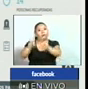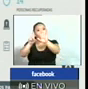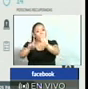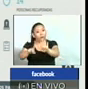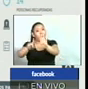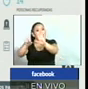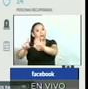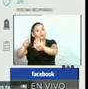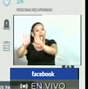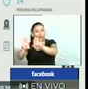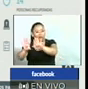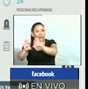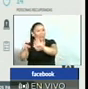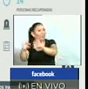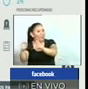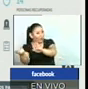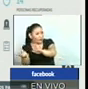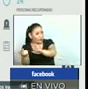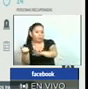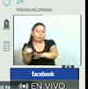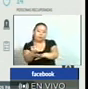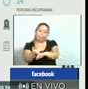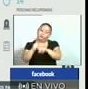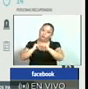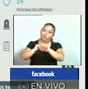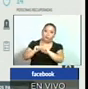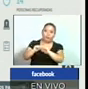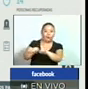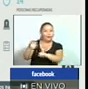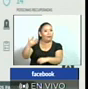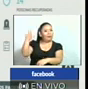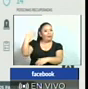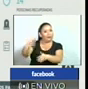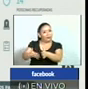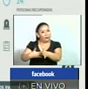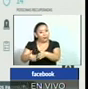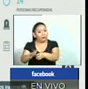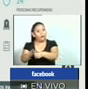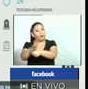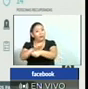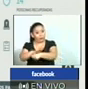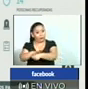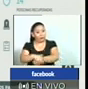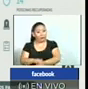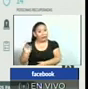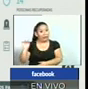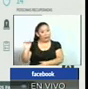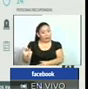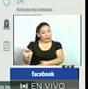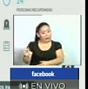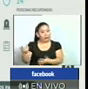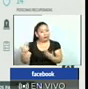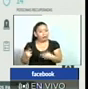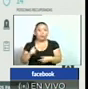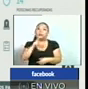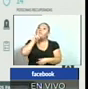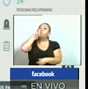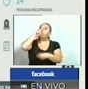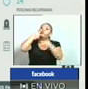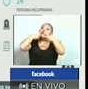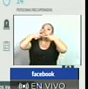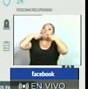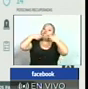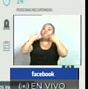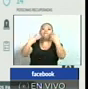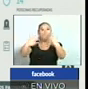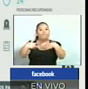669 son los salvadoreños que han muerto desde que comenzó la pandemia a lo que va a la fecha. Estos son salvadoreños a los que se les hizo la prueba y se